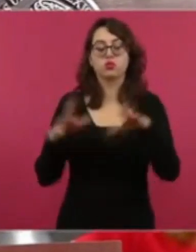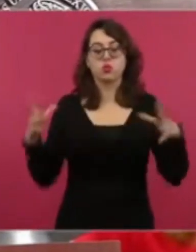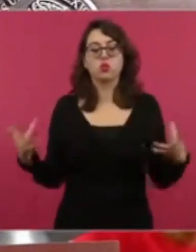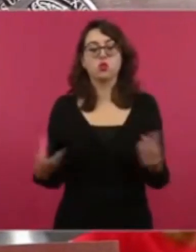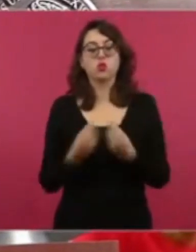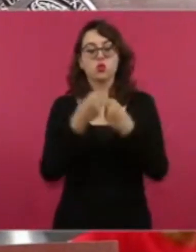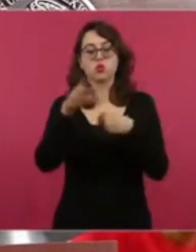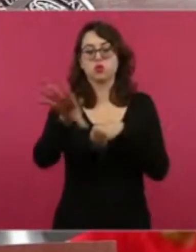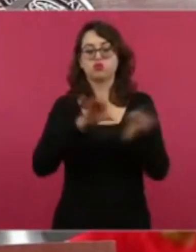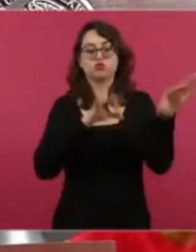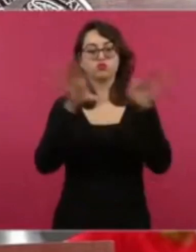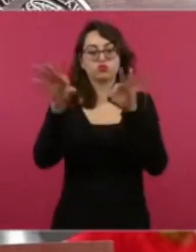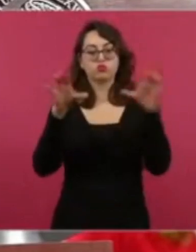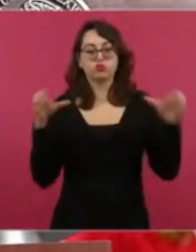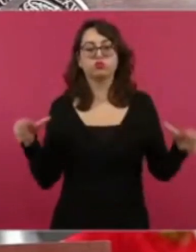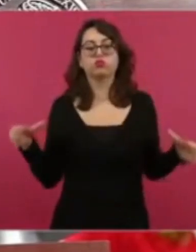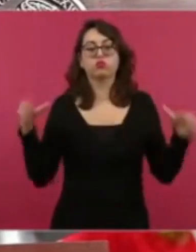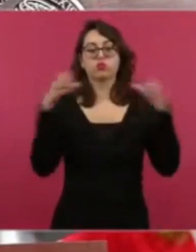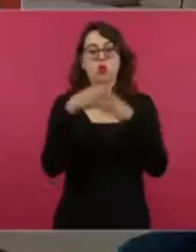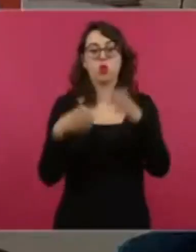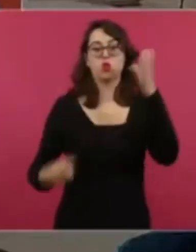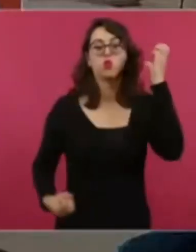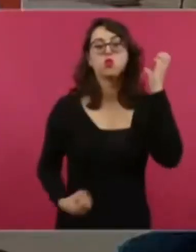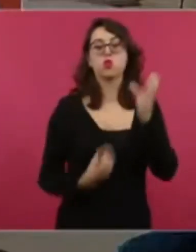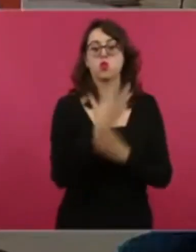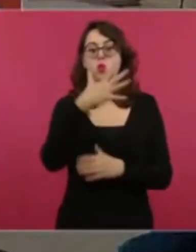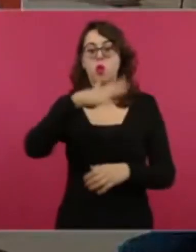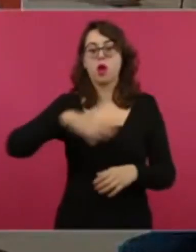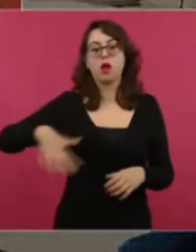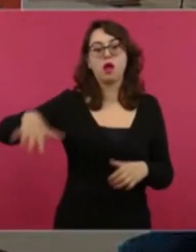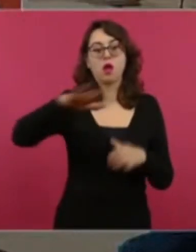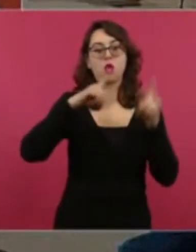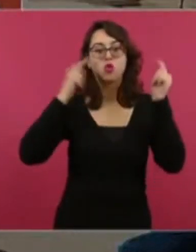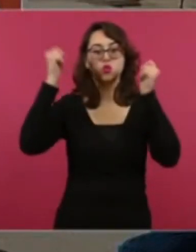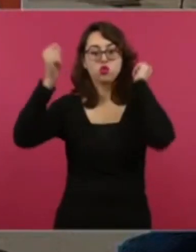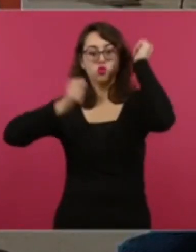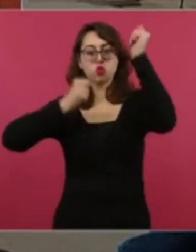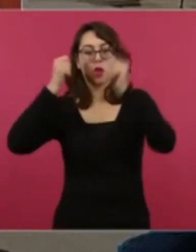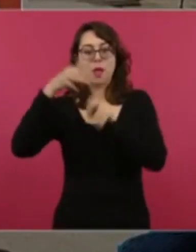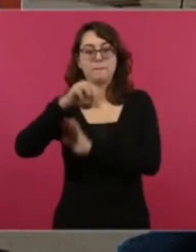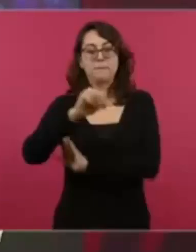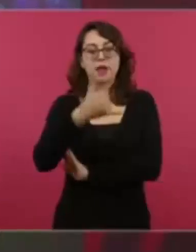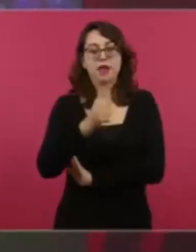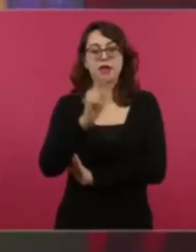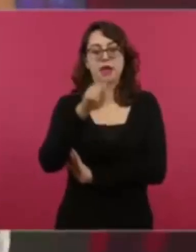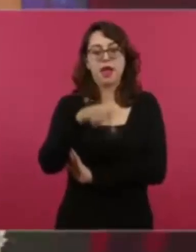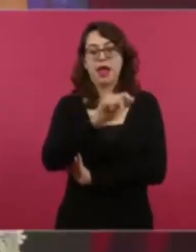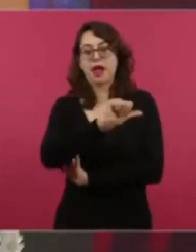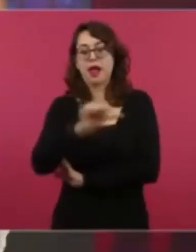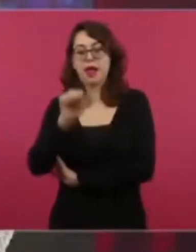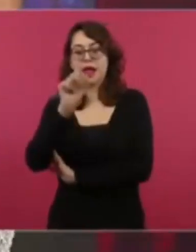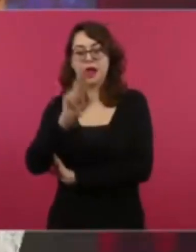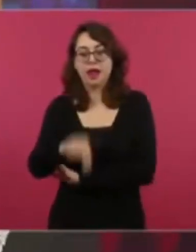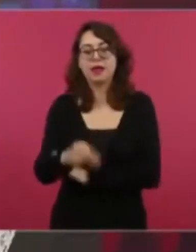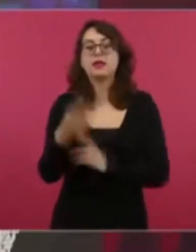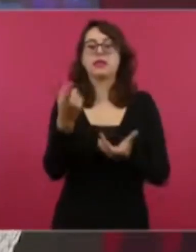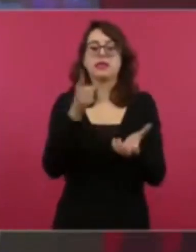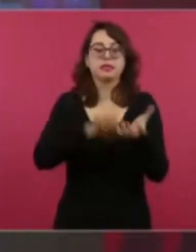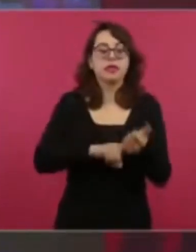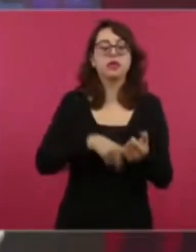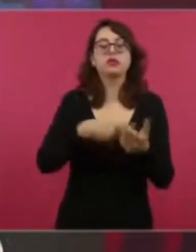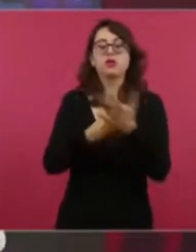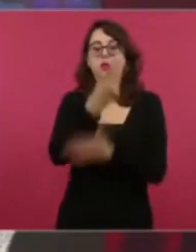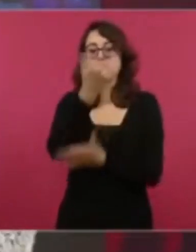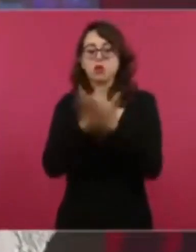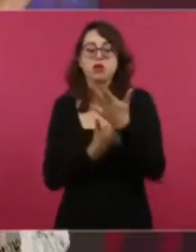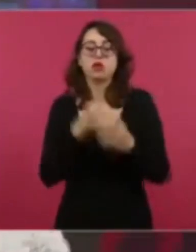del destino de Mayacán, en donde se van a reflejar las propuestas, las inquietudes, los intereses, los proyectos